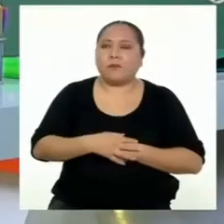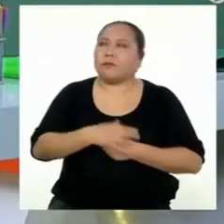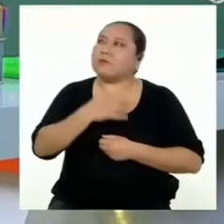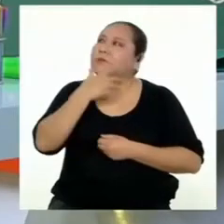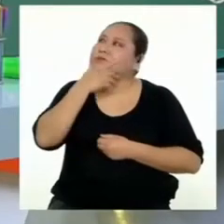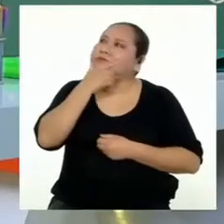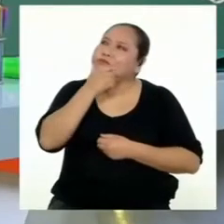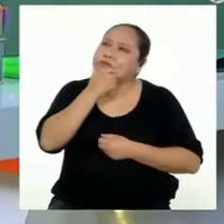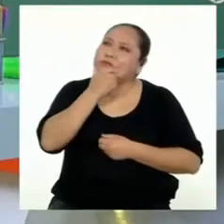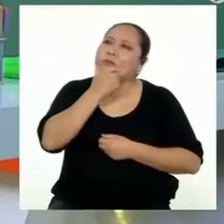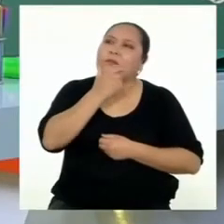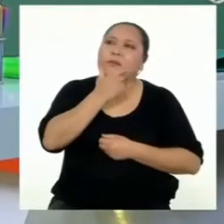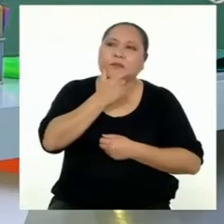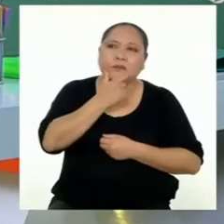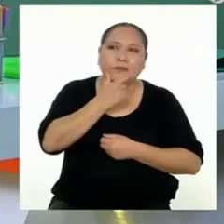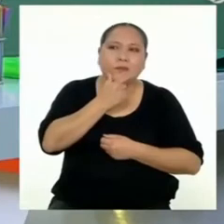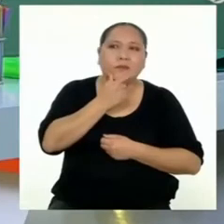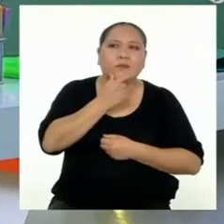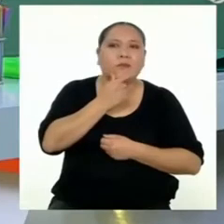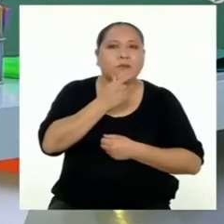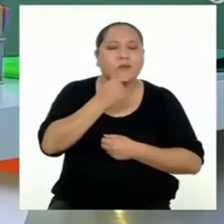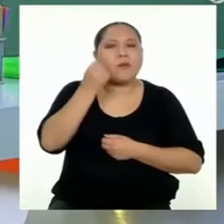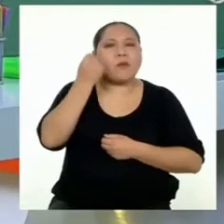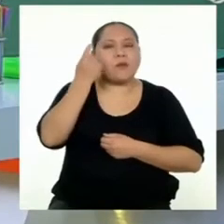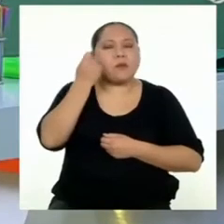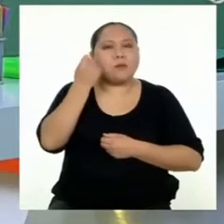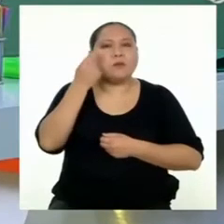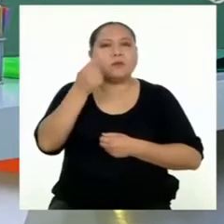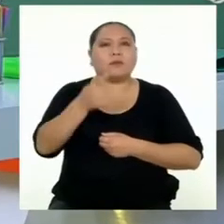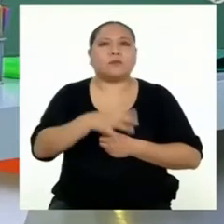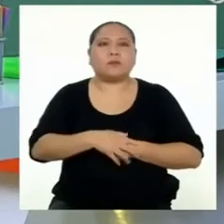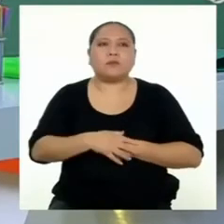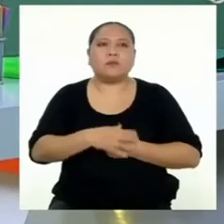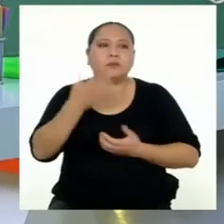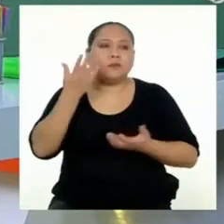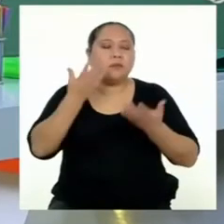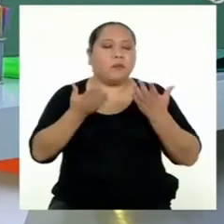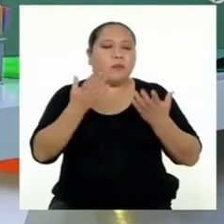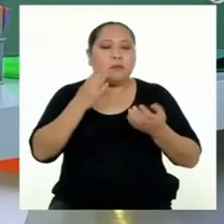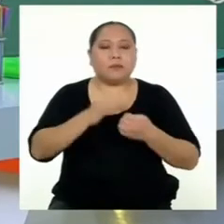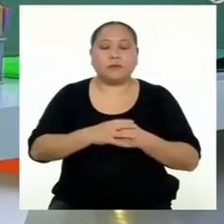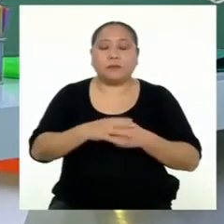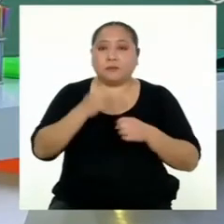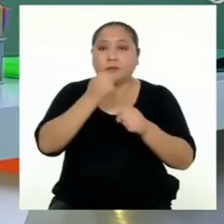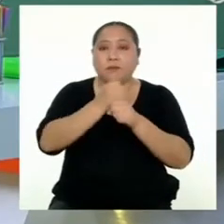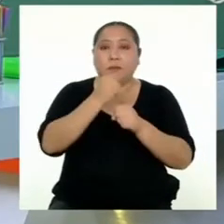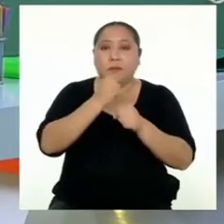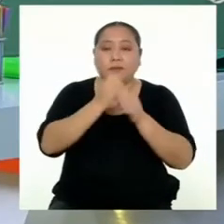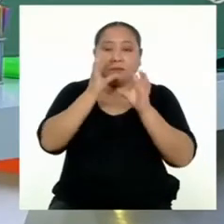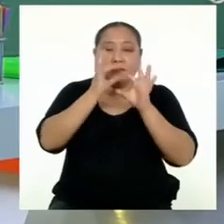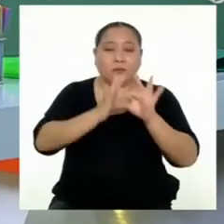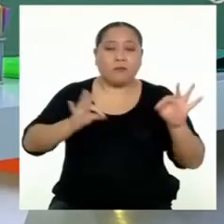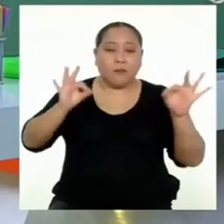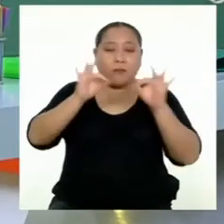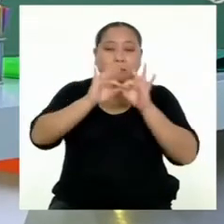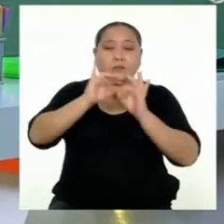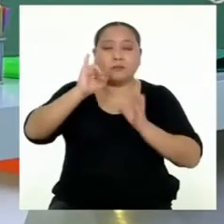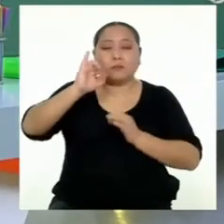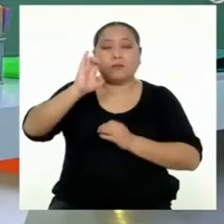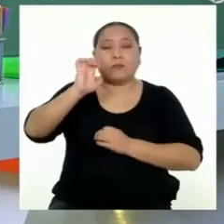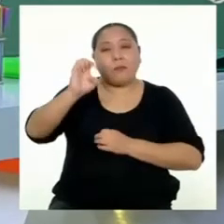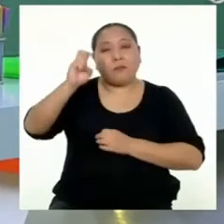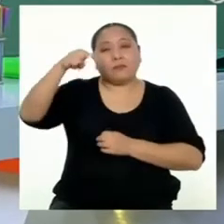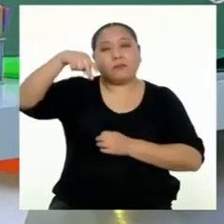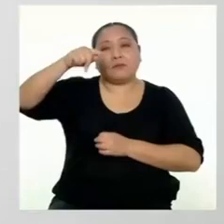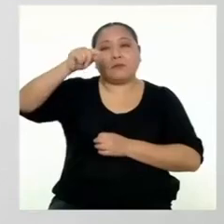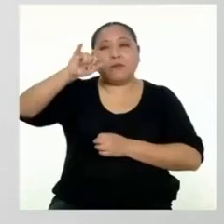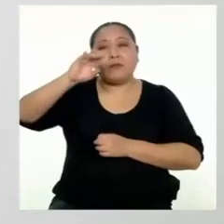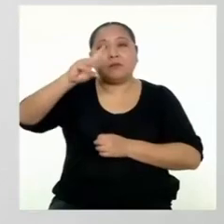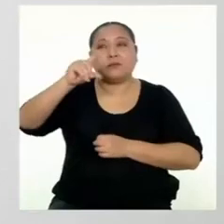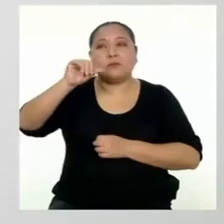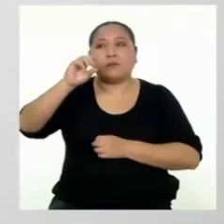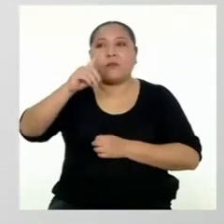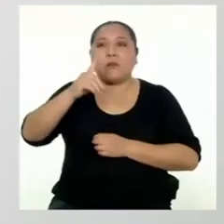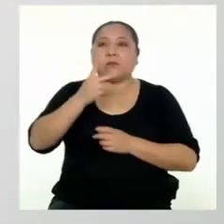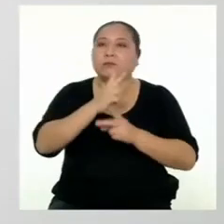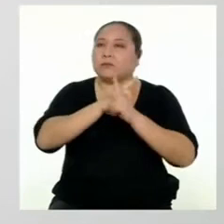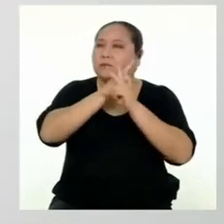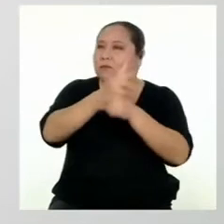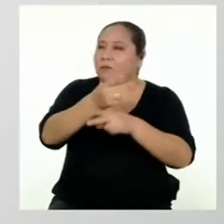¡Ah, ya! ¡Qué bueno! Entonces, la función principal de las entidades financieras es prestar dinero.